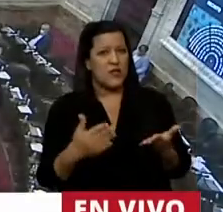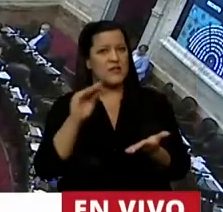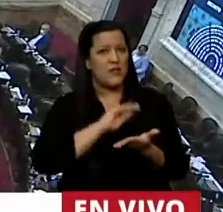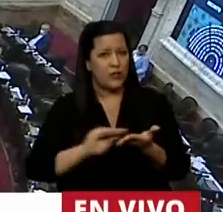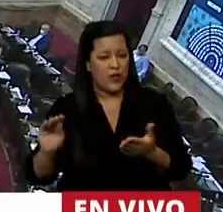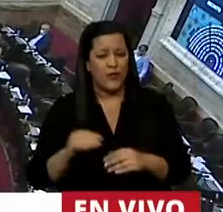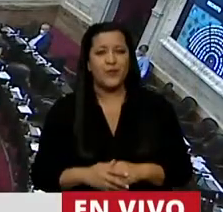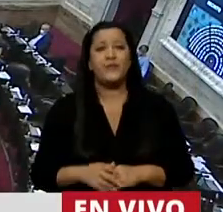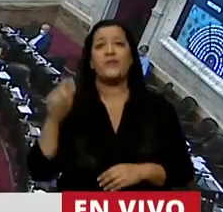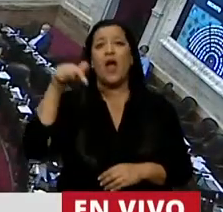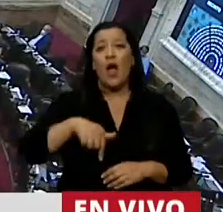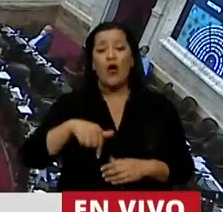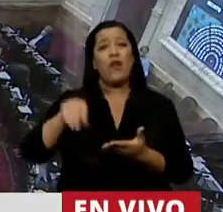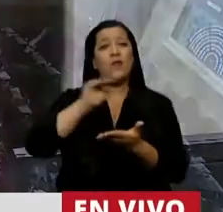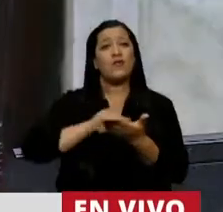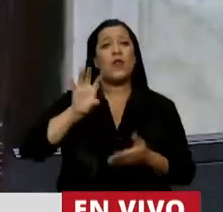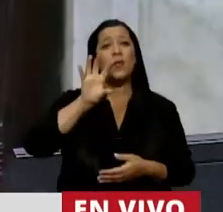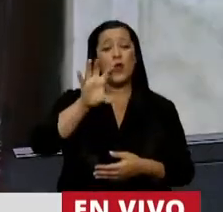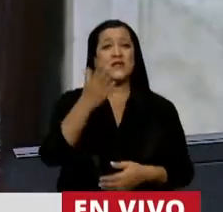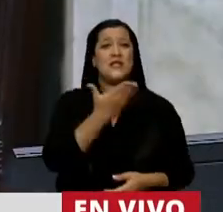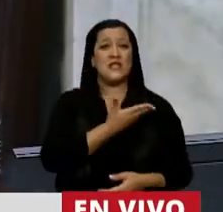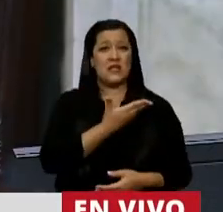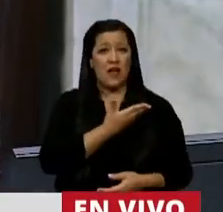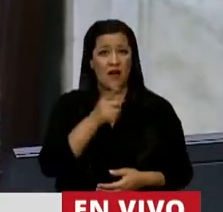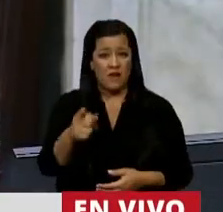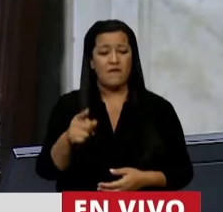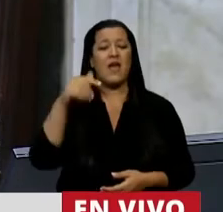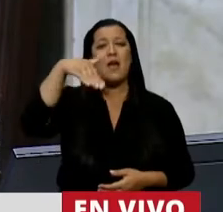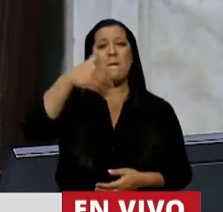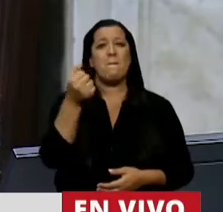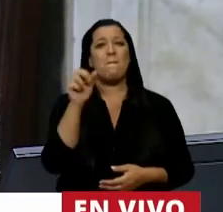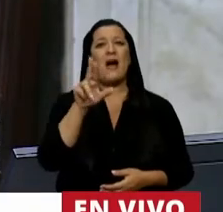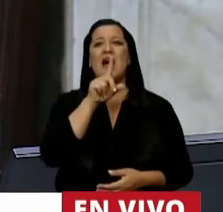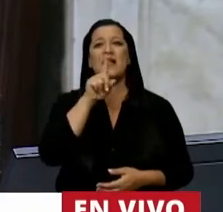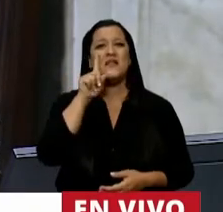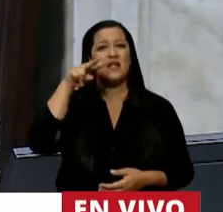En uso de la palabra el diputado por la provincia de Santa Fe, Germán Martínez.